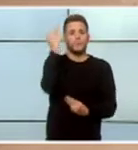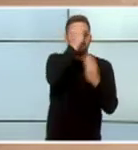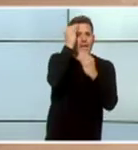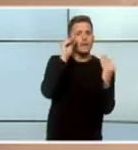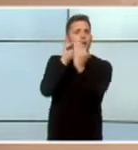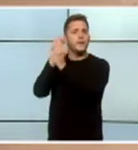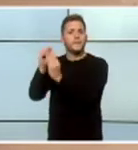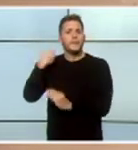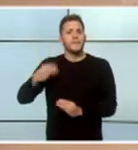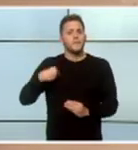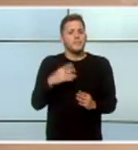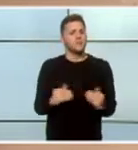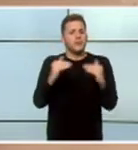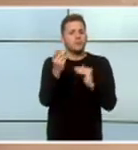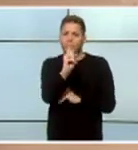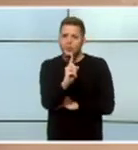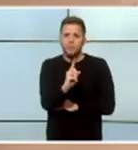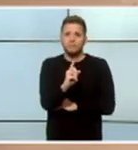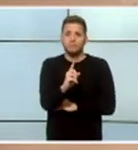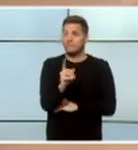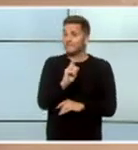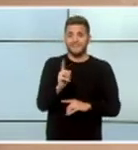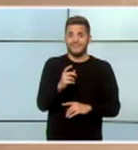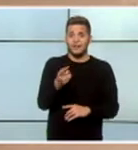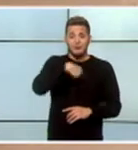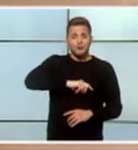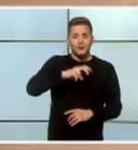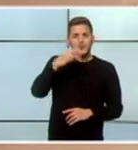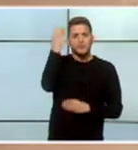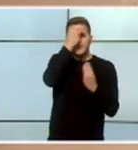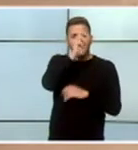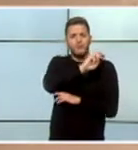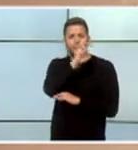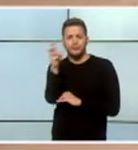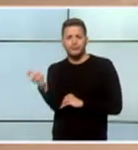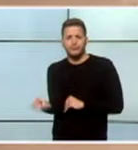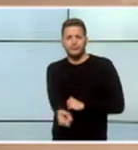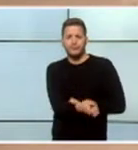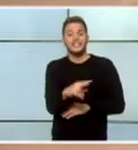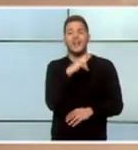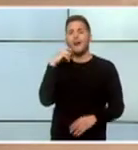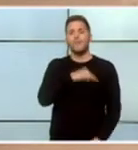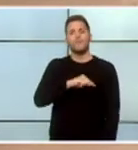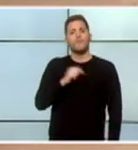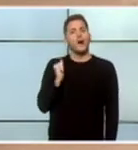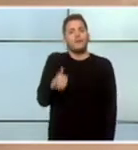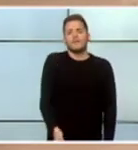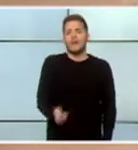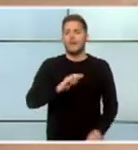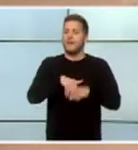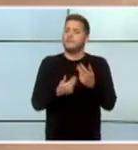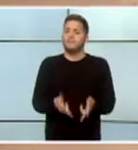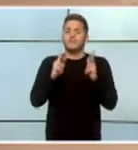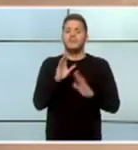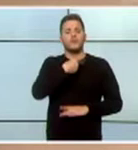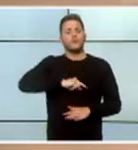...al contrario, la pluralidad... ...es una riqueza de nuestro sistema democrático... ...en todos los sentidos... ...pero hemos avanzado en